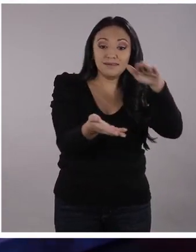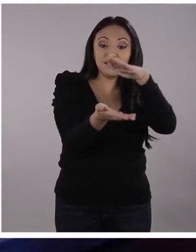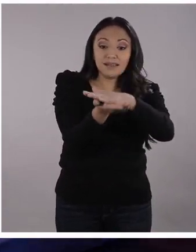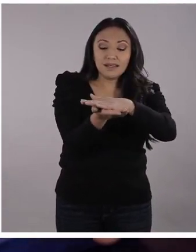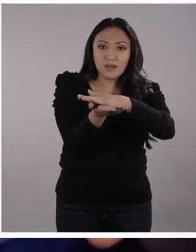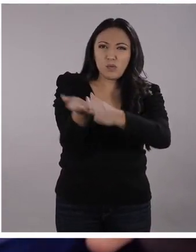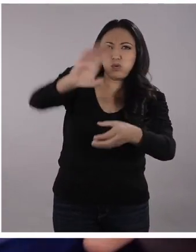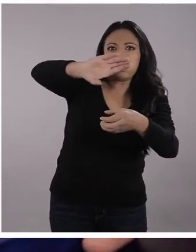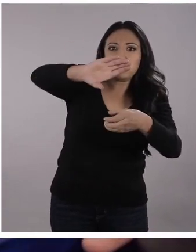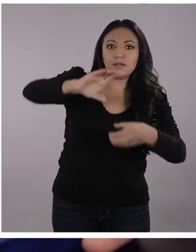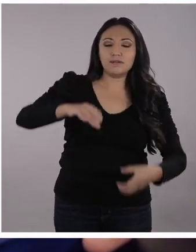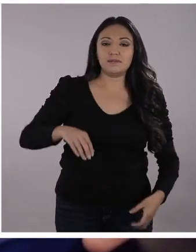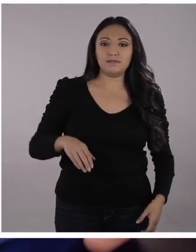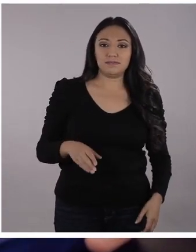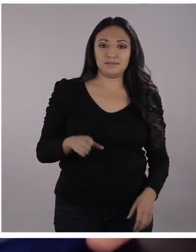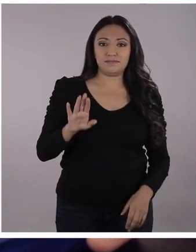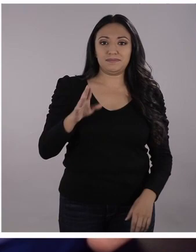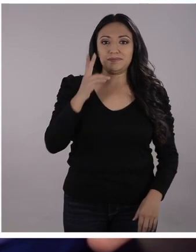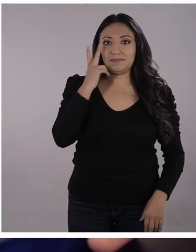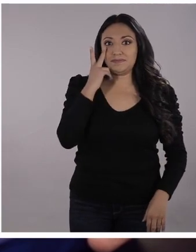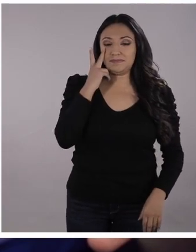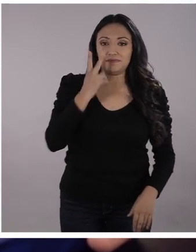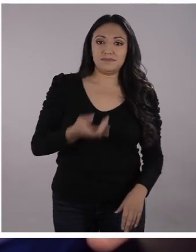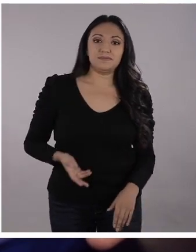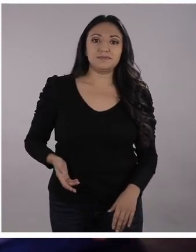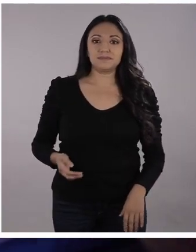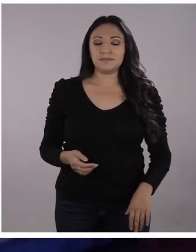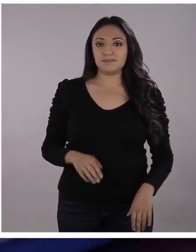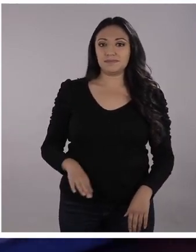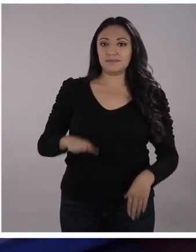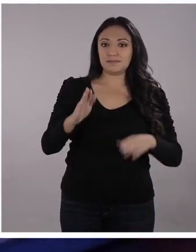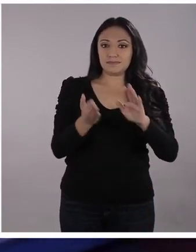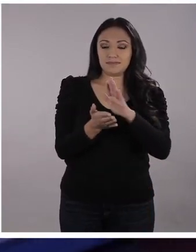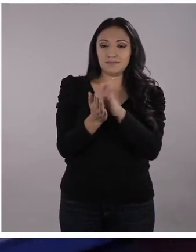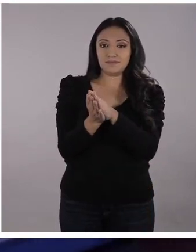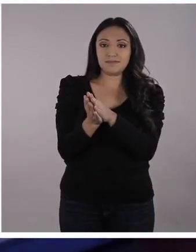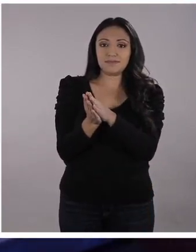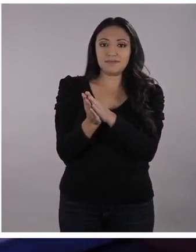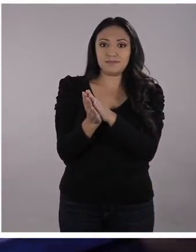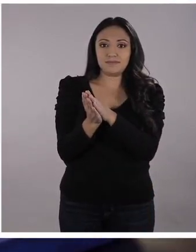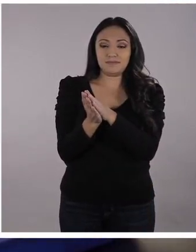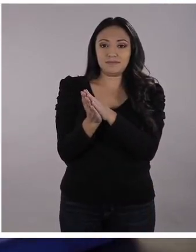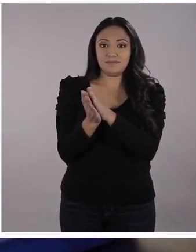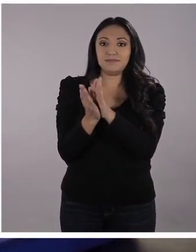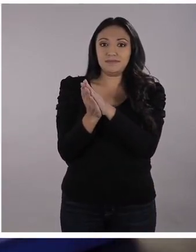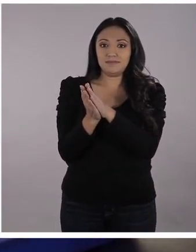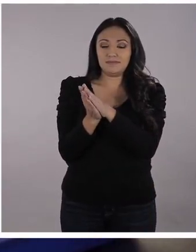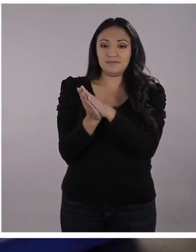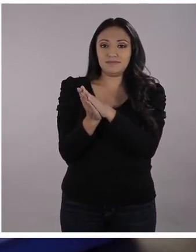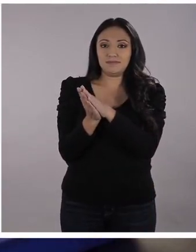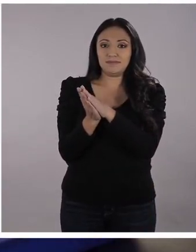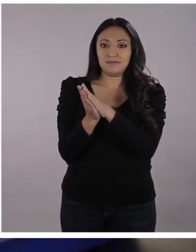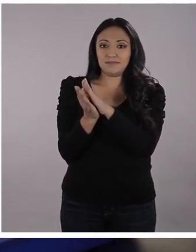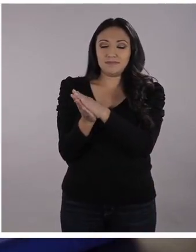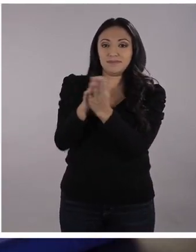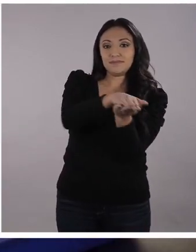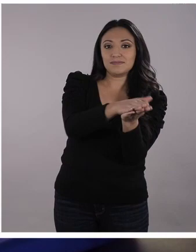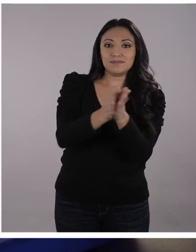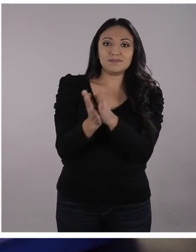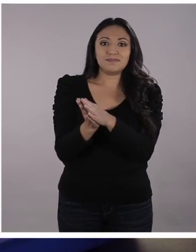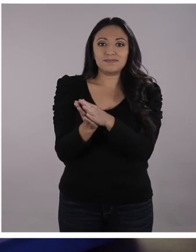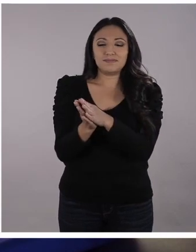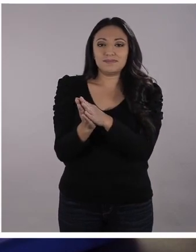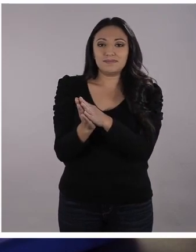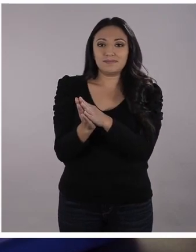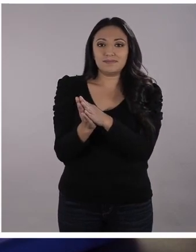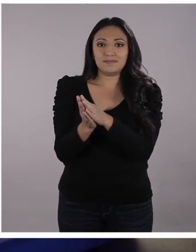interesante. Vamos a ver, tiene que salir. Le voy a poner más al medio al vaso de agua fría. Perfecto. ¿De acuerdo? Muy bien. Entonces, vamos a poner así. Sí, señor. Aplaste bien. la vuelta,